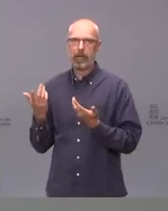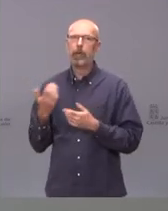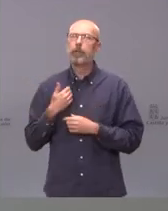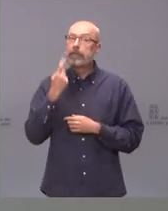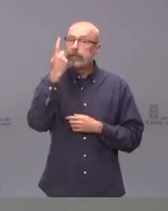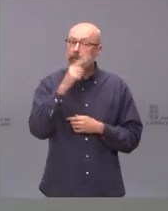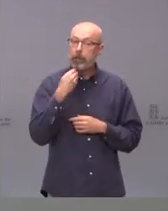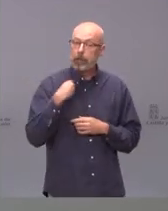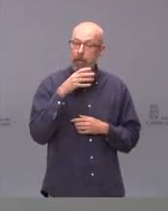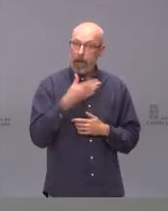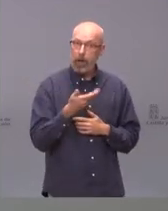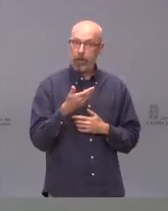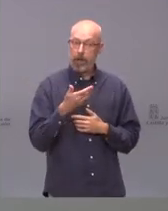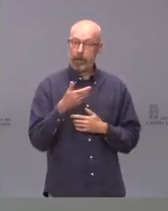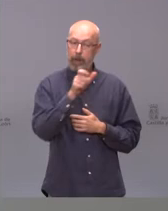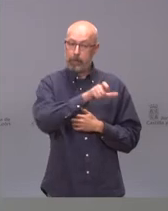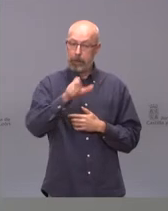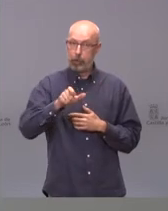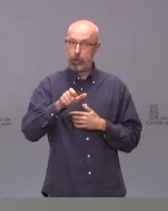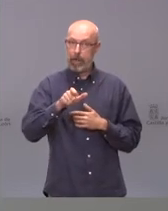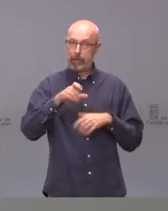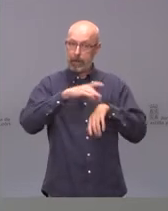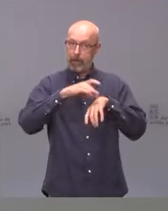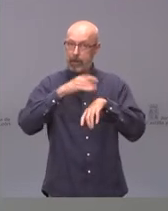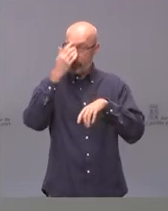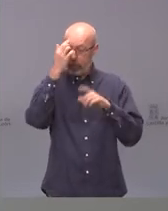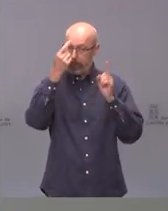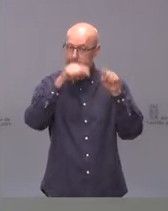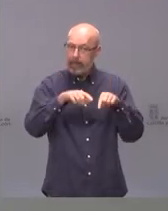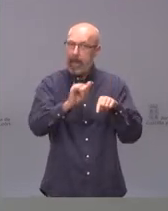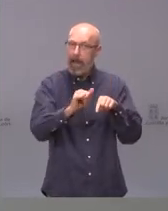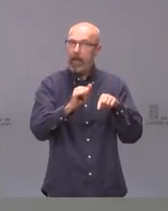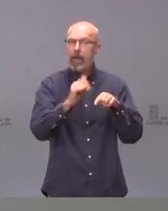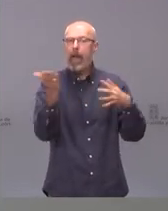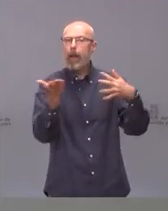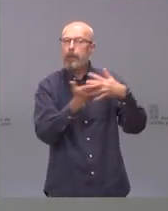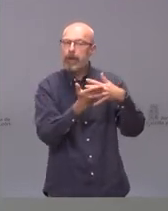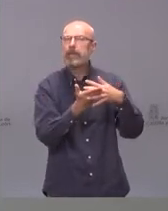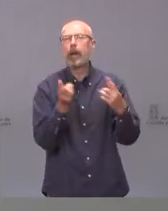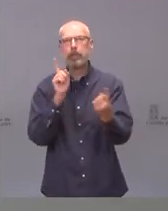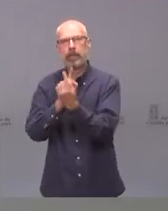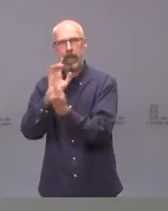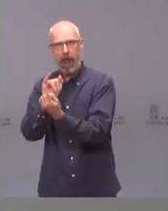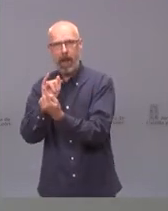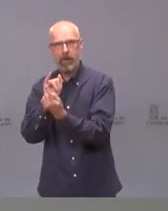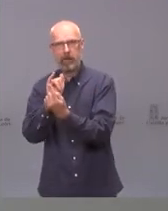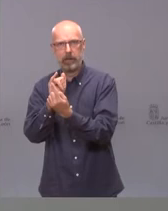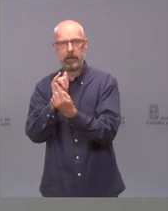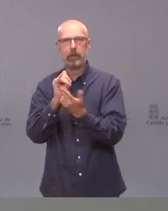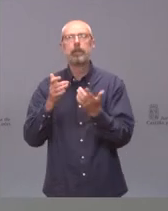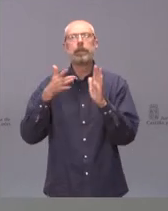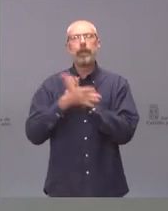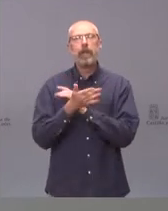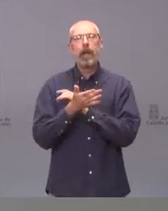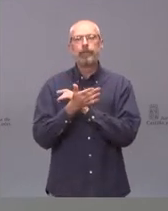consulta a nuestros centros de salud están teniendo actividad presencial, es decir, no es volver a la presencialidad, sino intentar